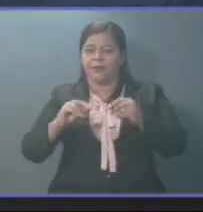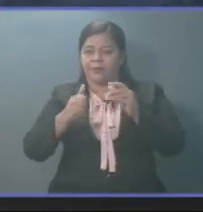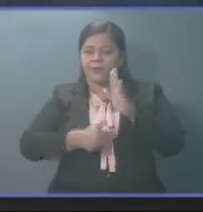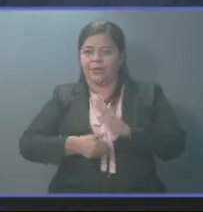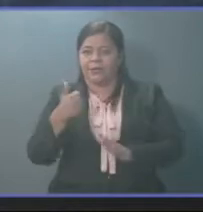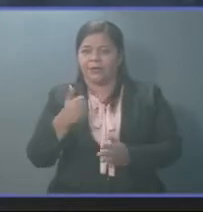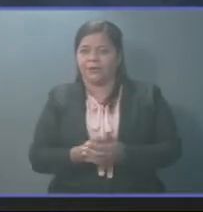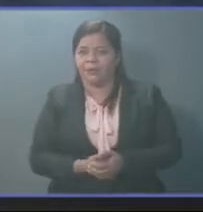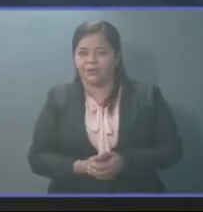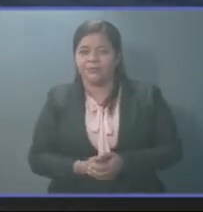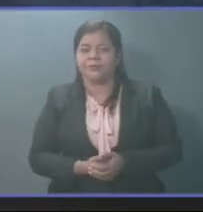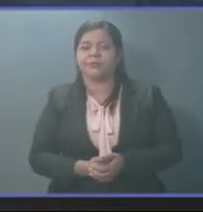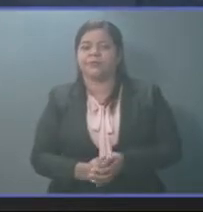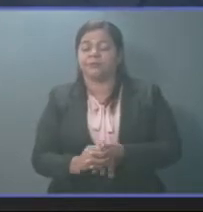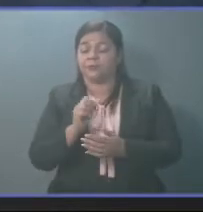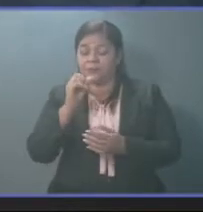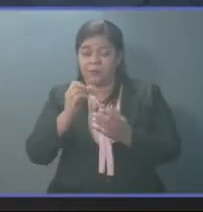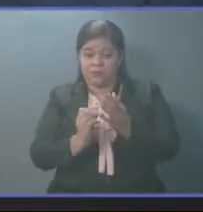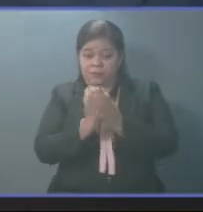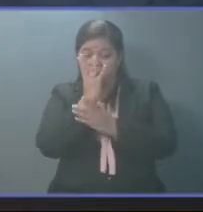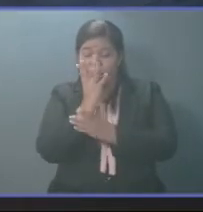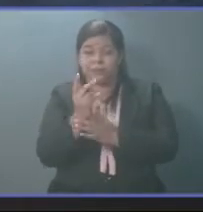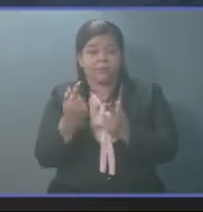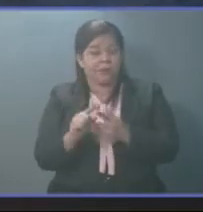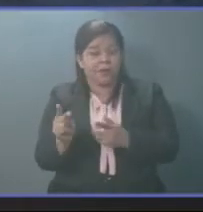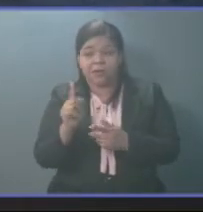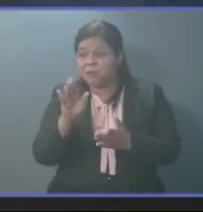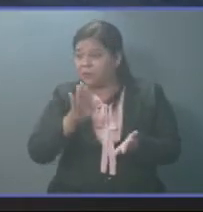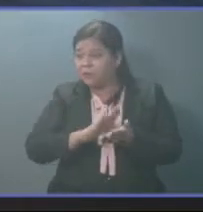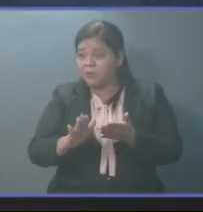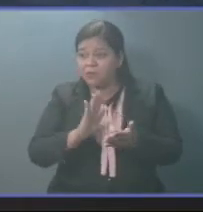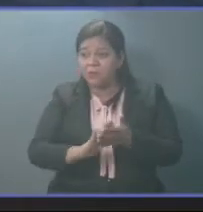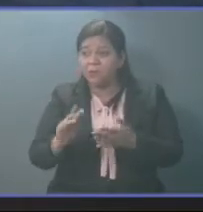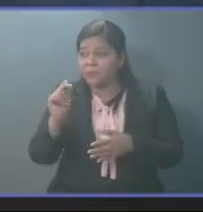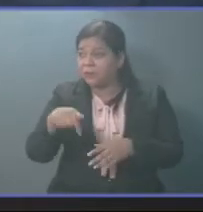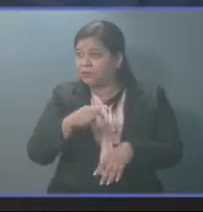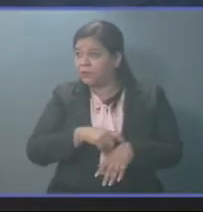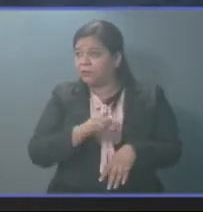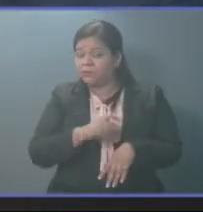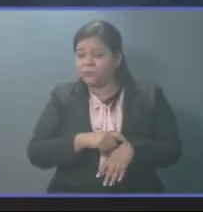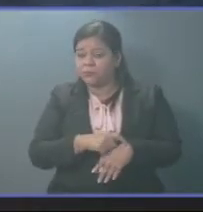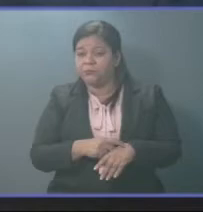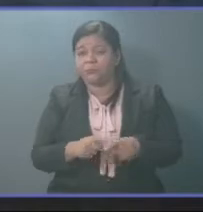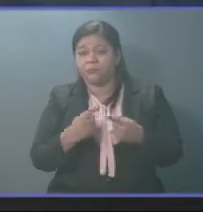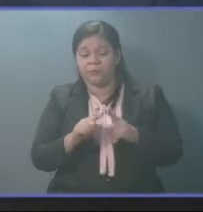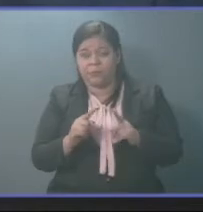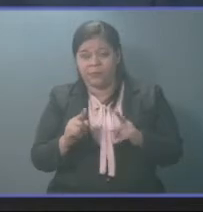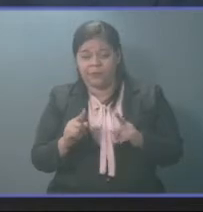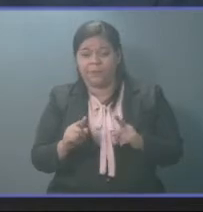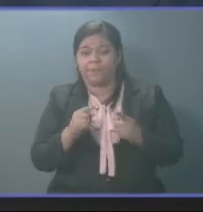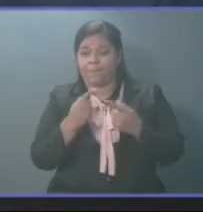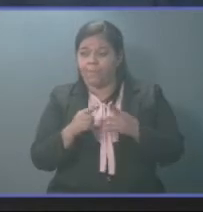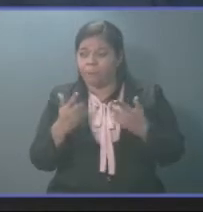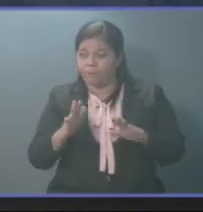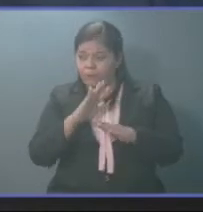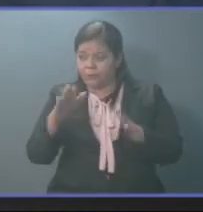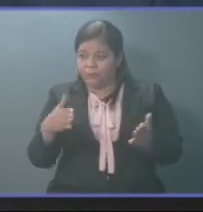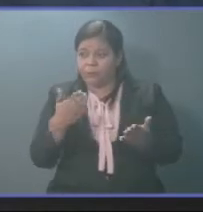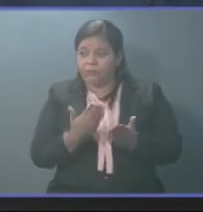compras de las próximas plantas si ni aún les han comprado las existentes. Pero la semilla ya la están